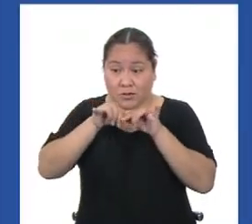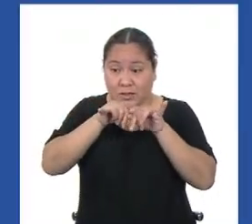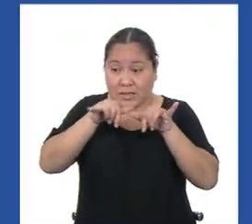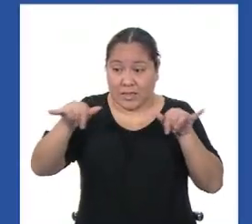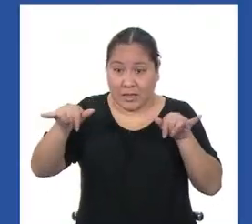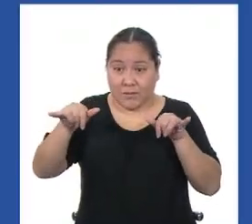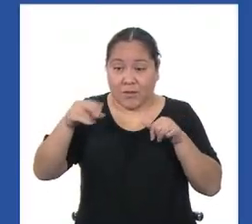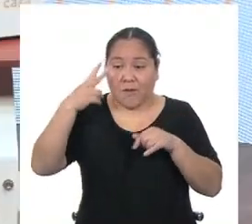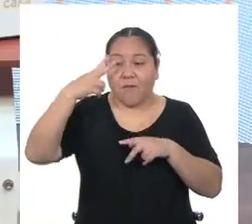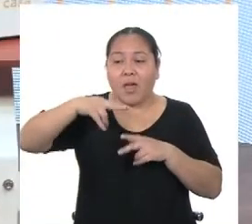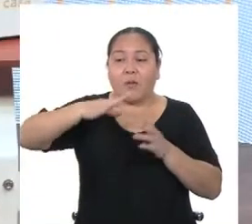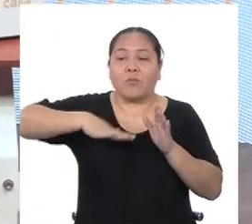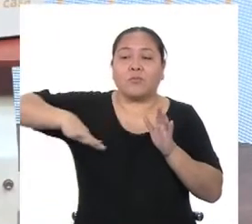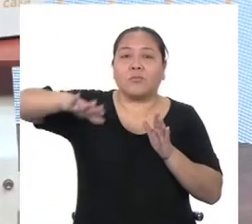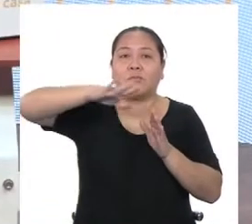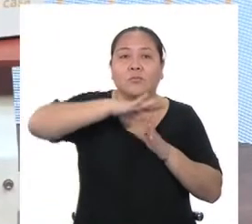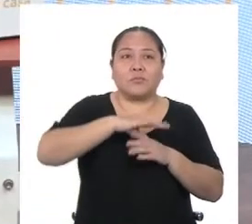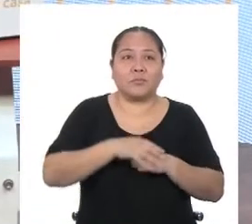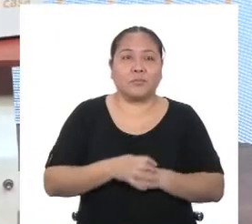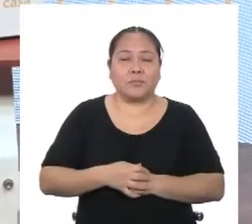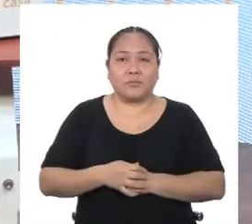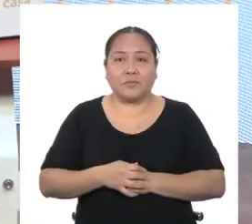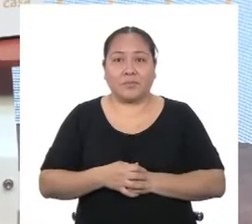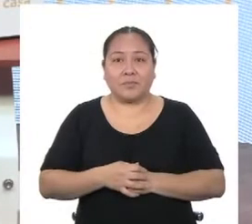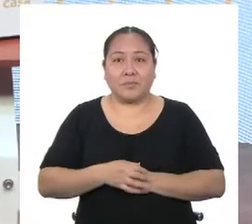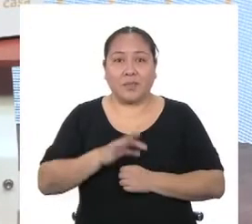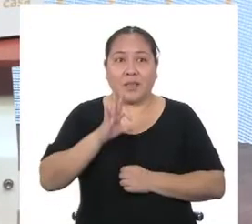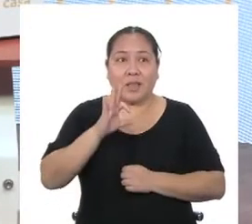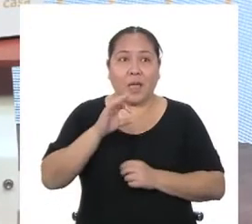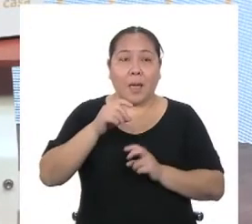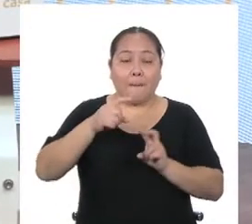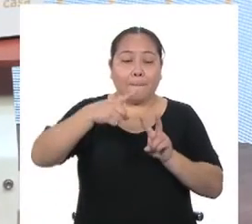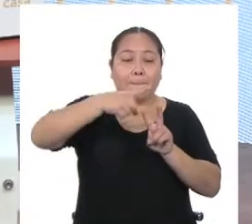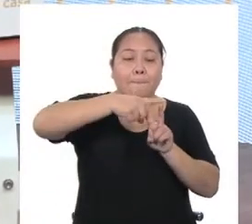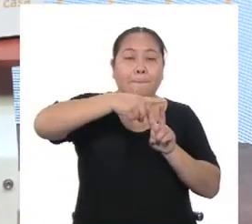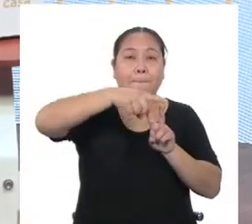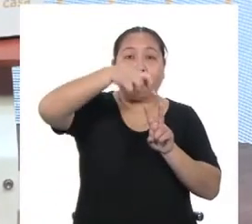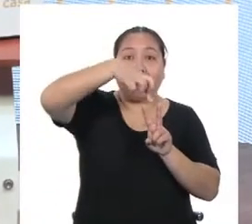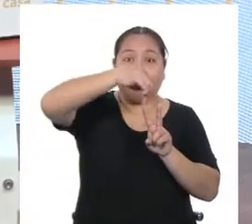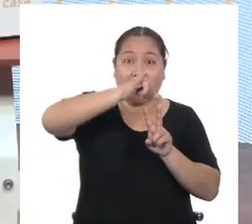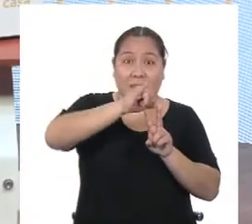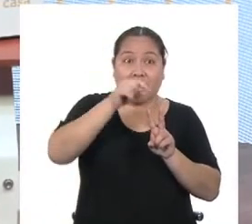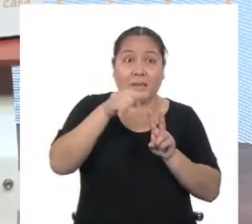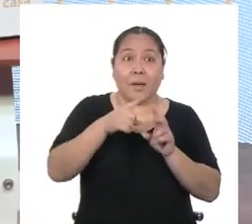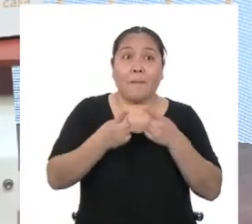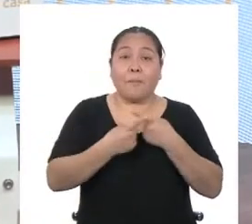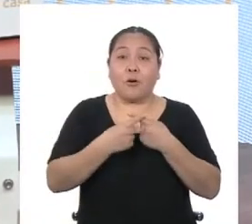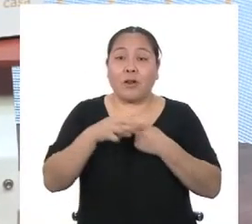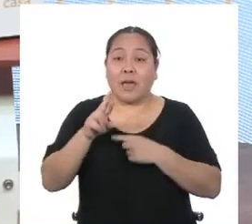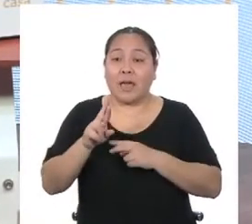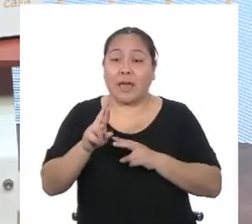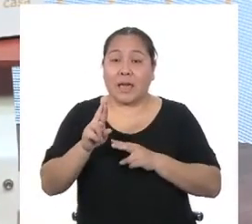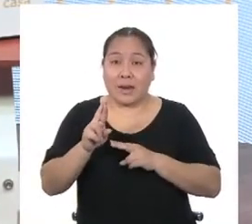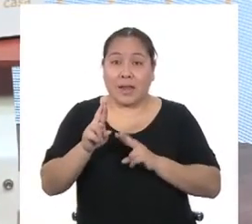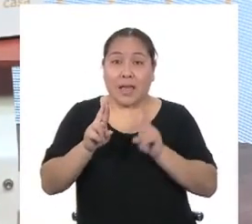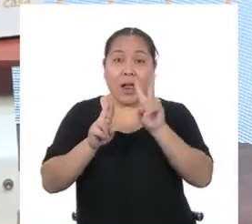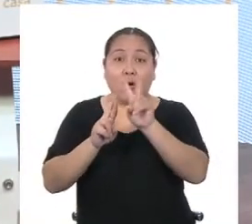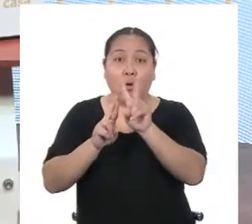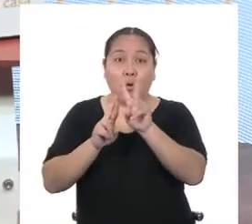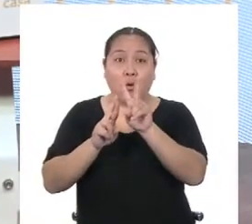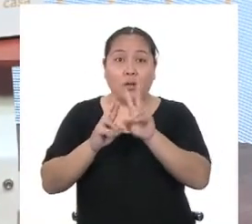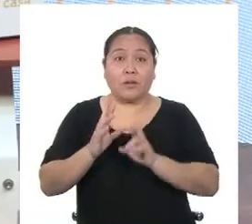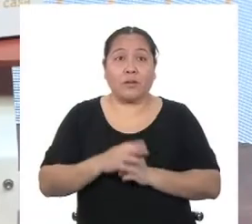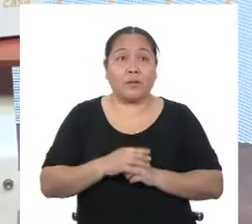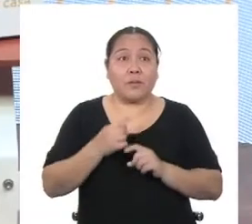superficie. La fórmula para obtenerla es pi por la medida del radio elevado al cuadrado. Pero nosotros tenemos